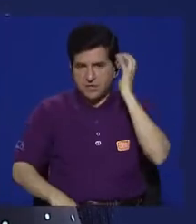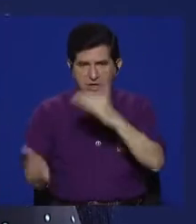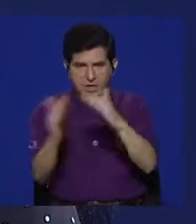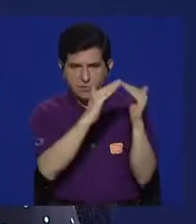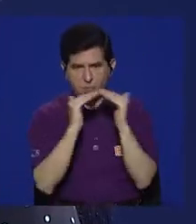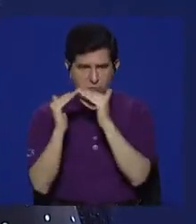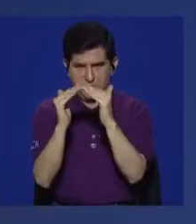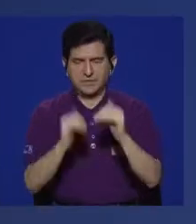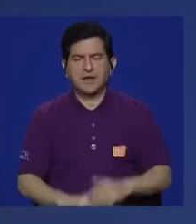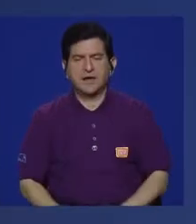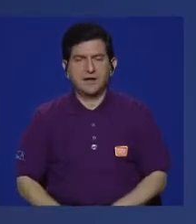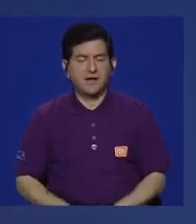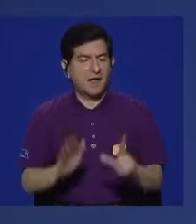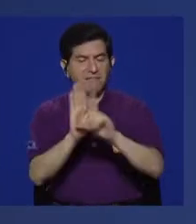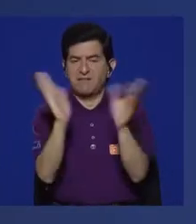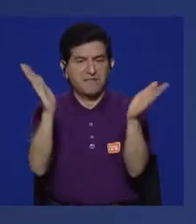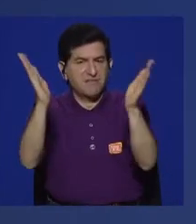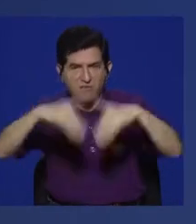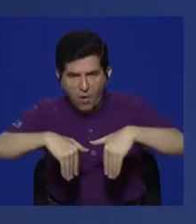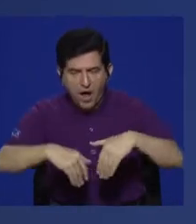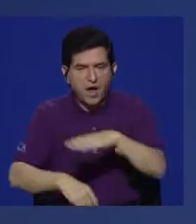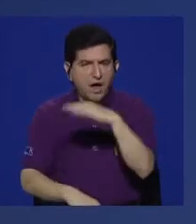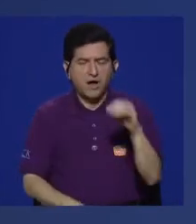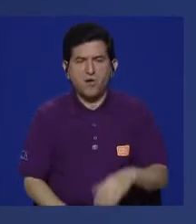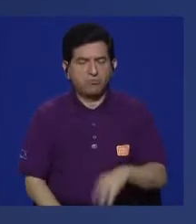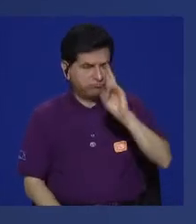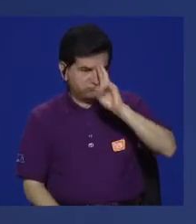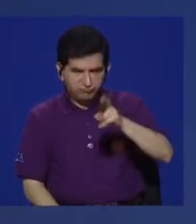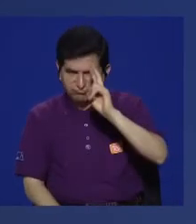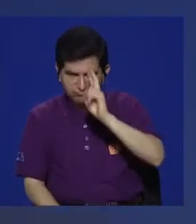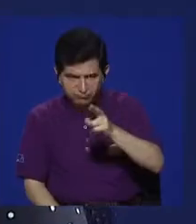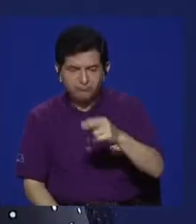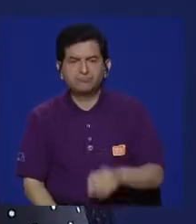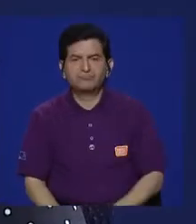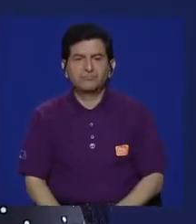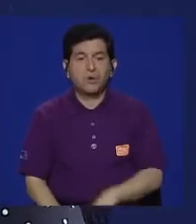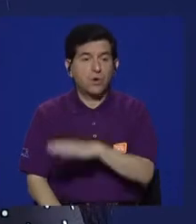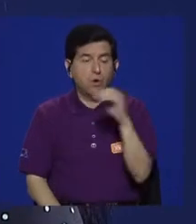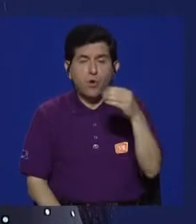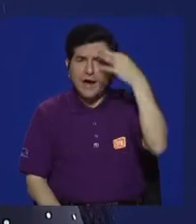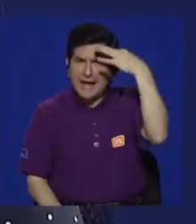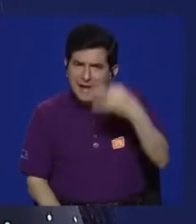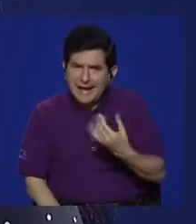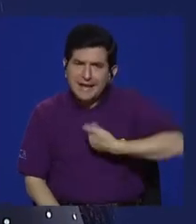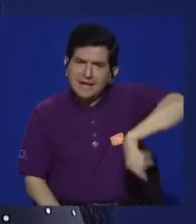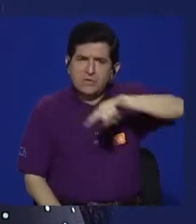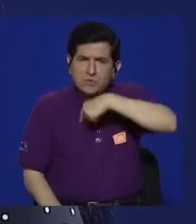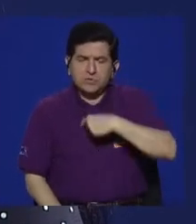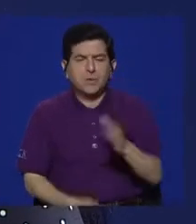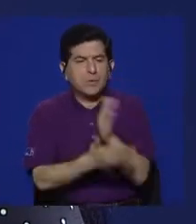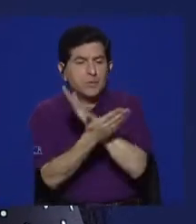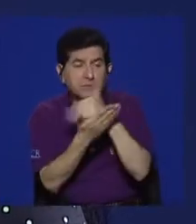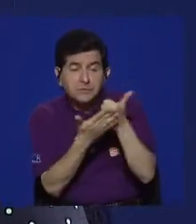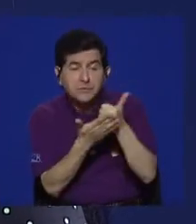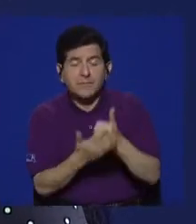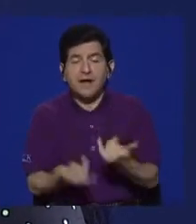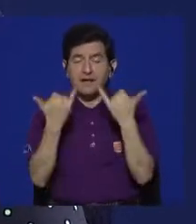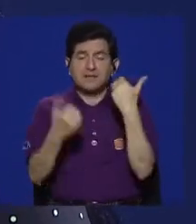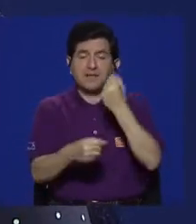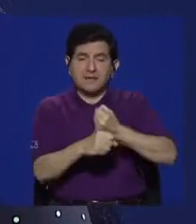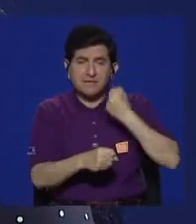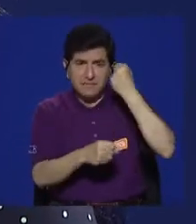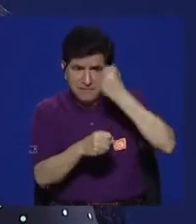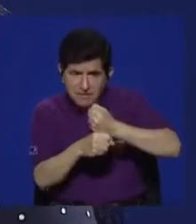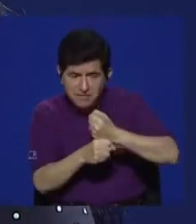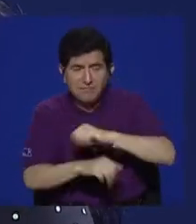radios comunitarias. Porque no hay legislación, porque no están reconocidas y porque nos parecía que parte de lo que hemos